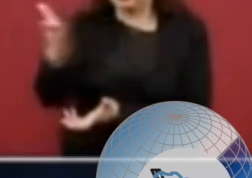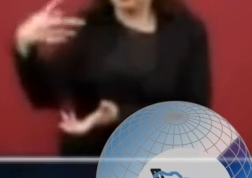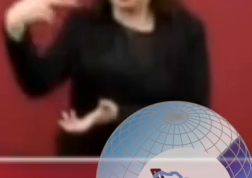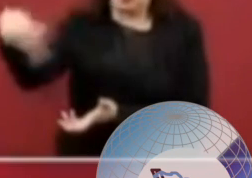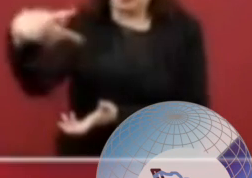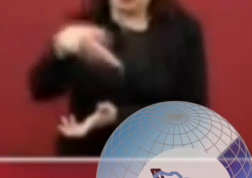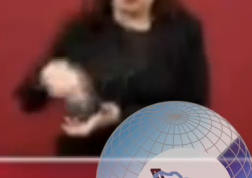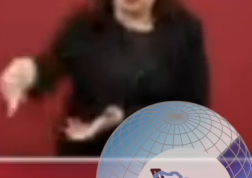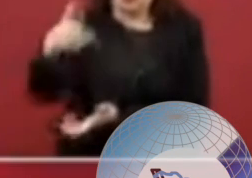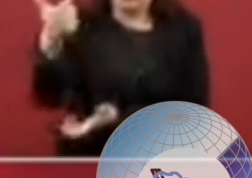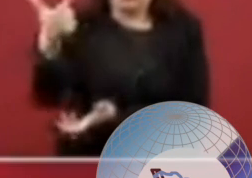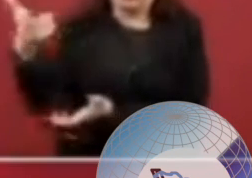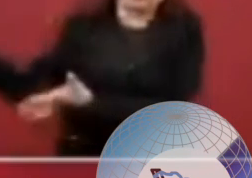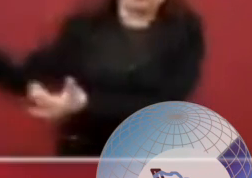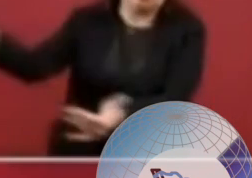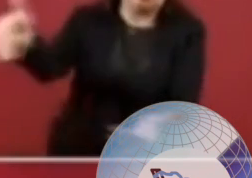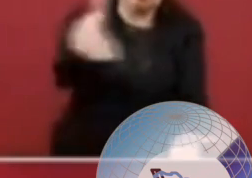pueblo. Bueno,